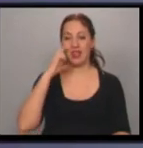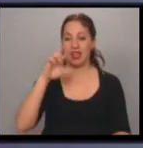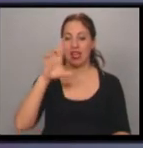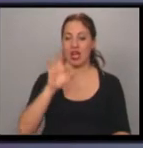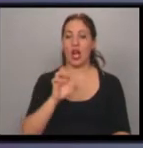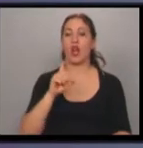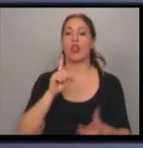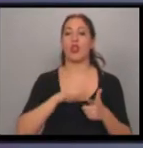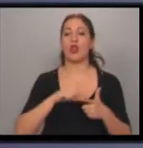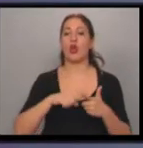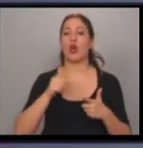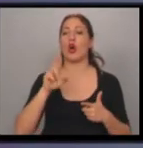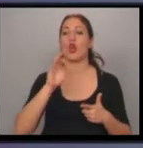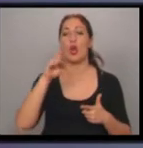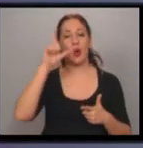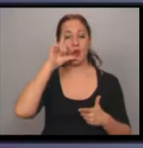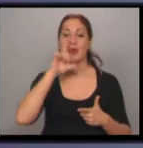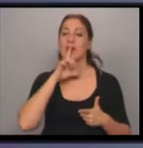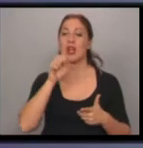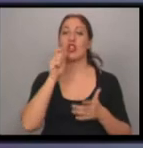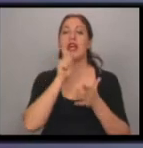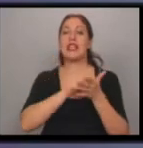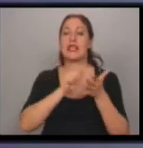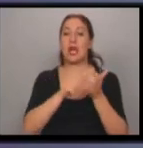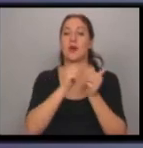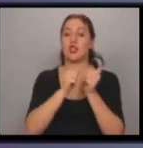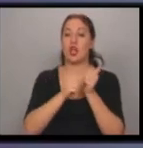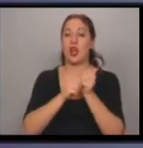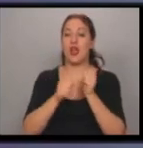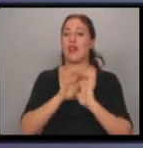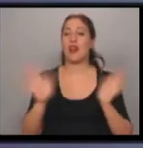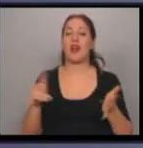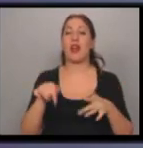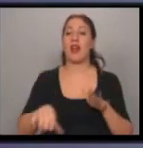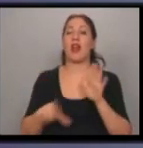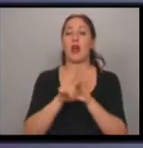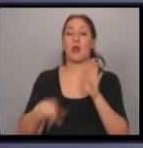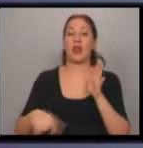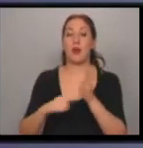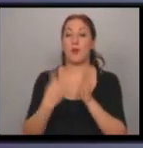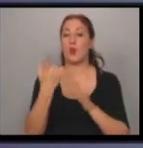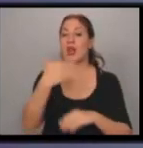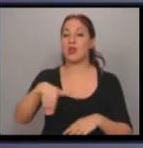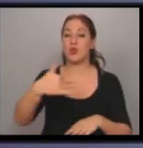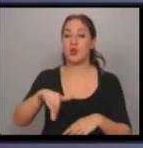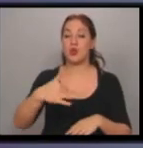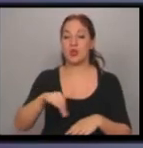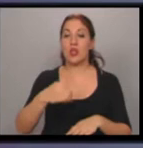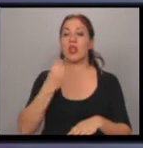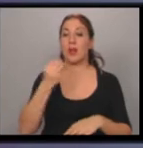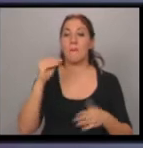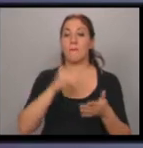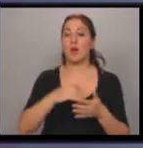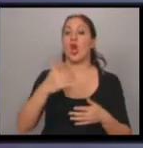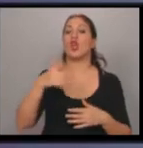biógrafos, acaban de proponer, impulsar en la legislatura porteña, que una calle de la Ciudad de Buenos Aires lleve el nombre de Lorenzo